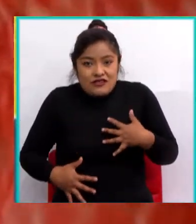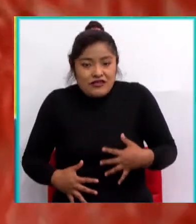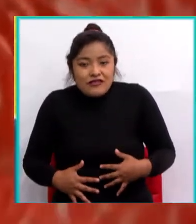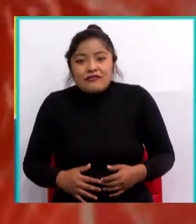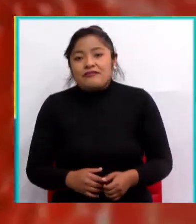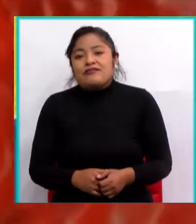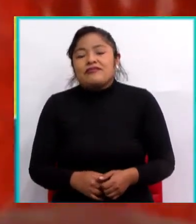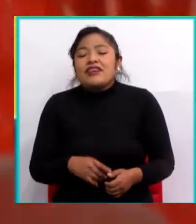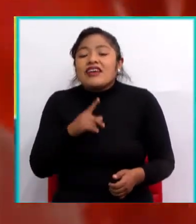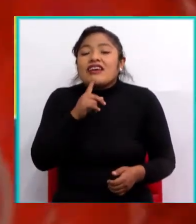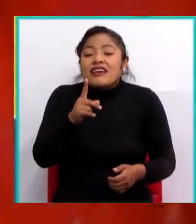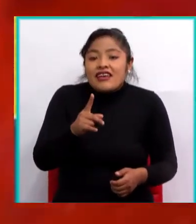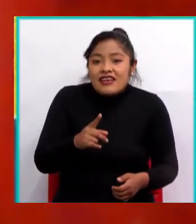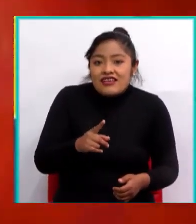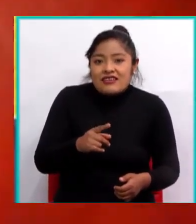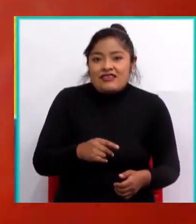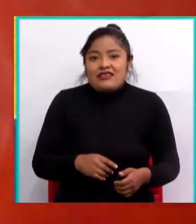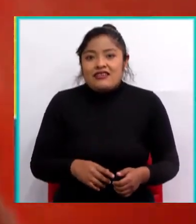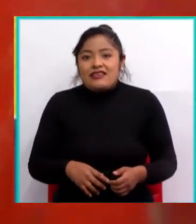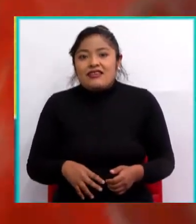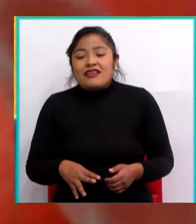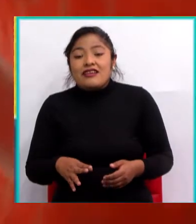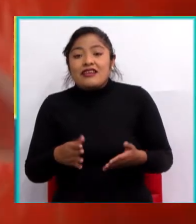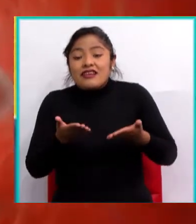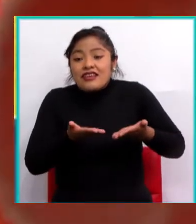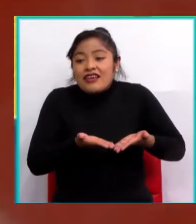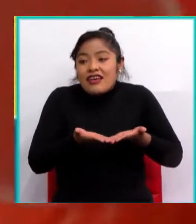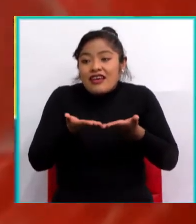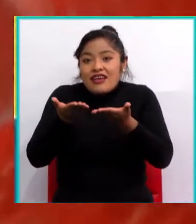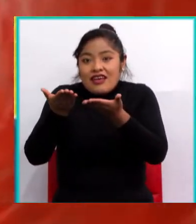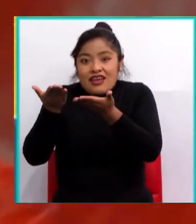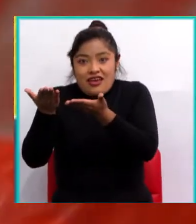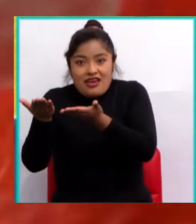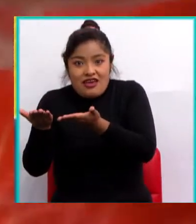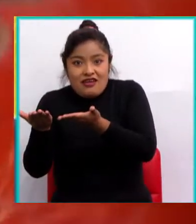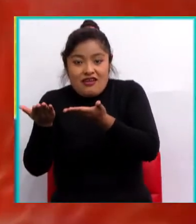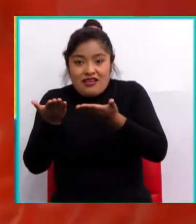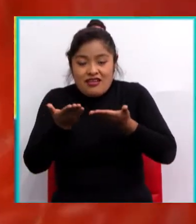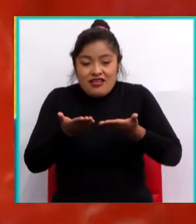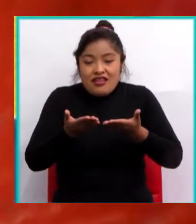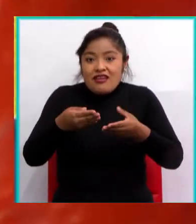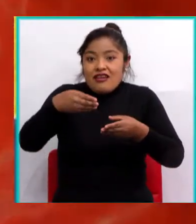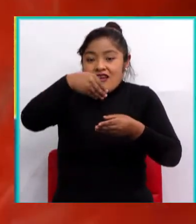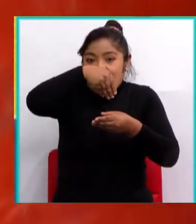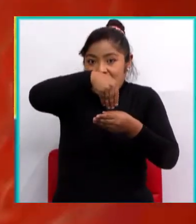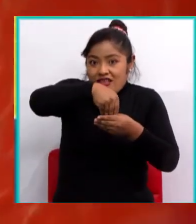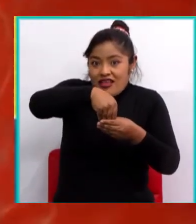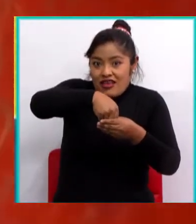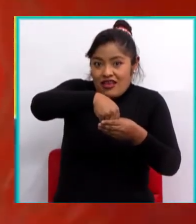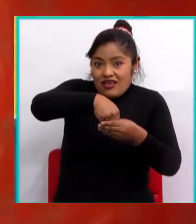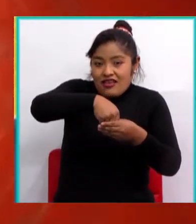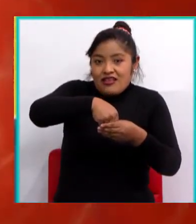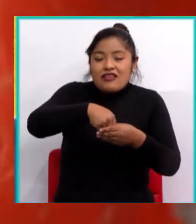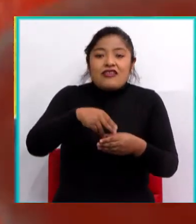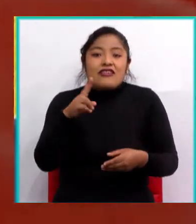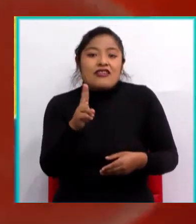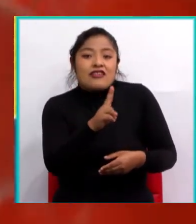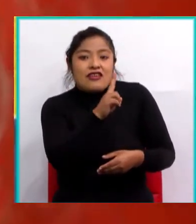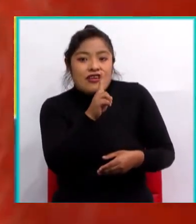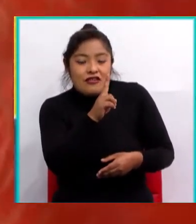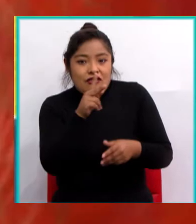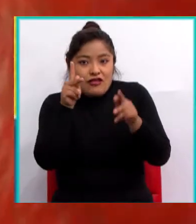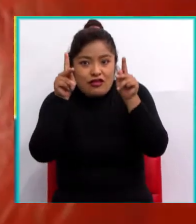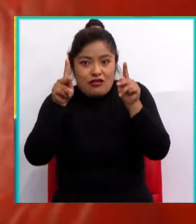es un sistema de transporte interno que utilizan los seres vivos para